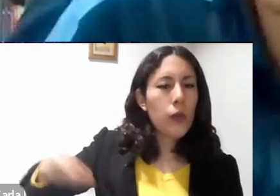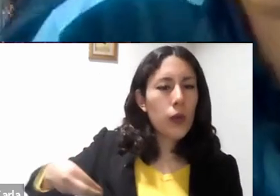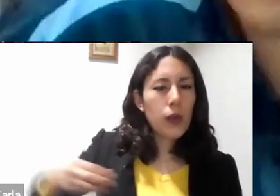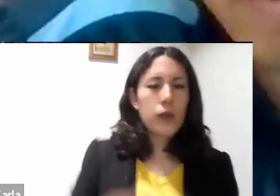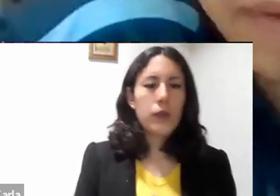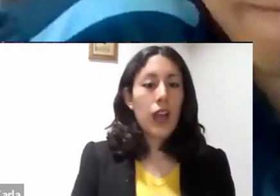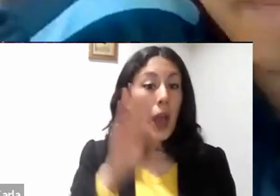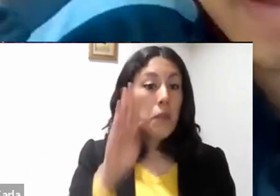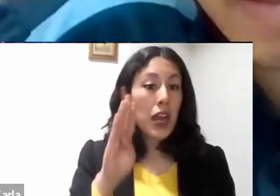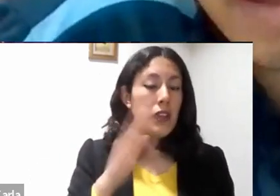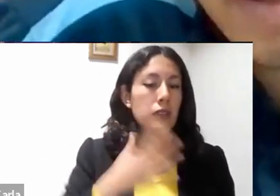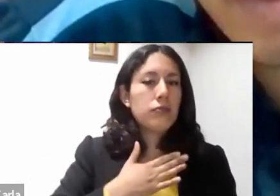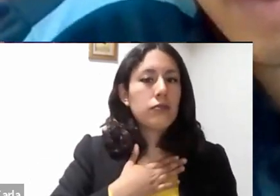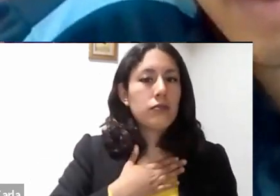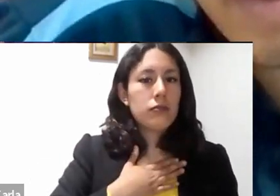con su mano en el pecho